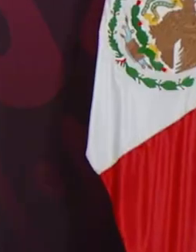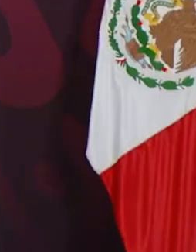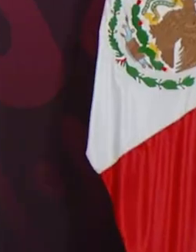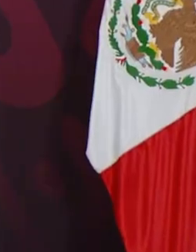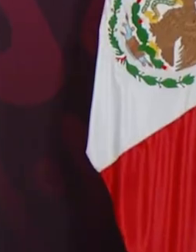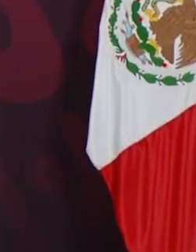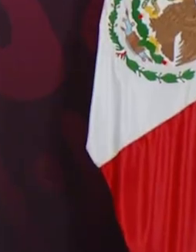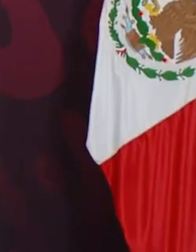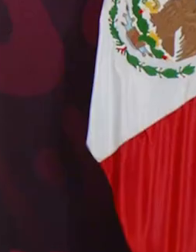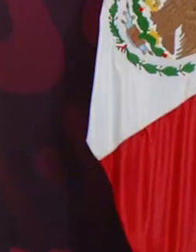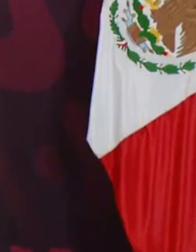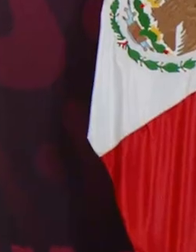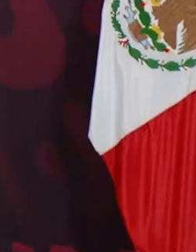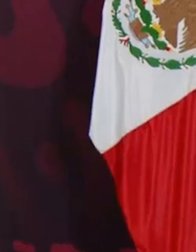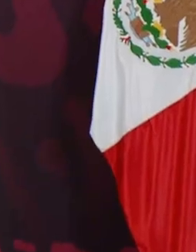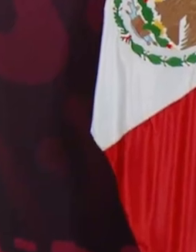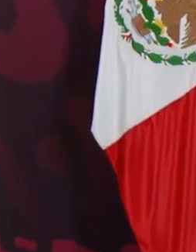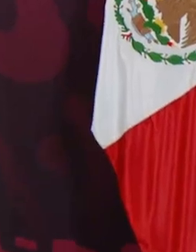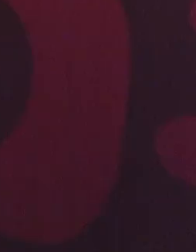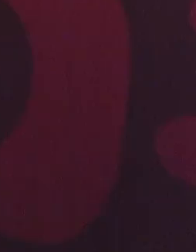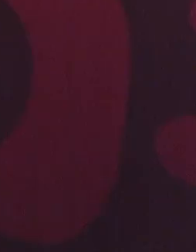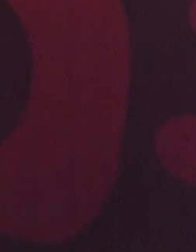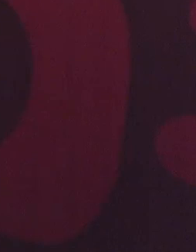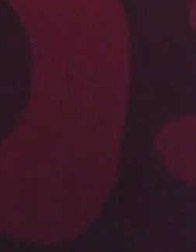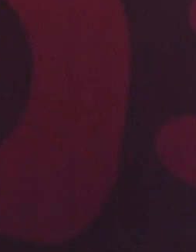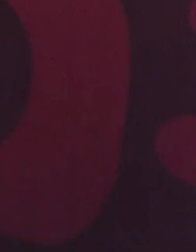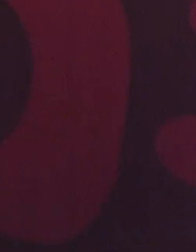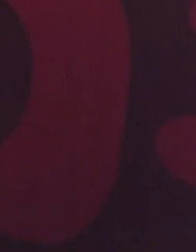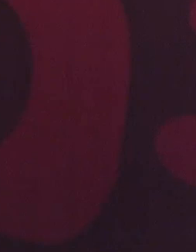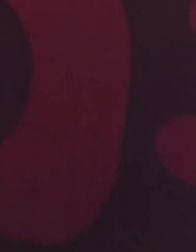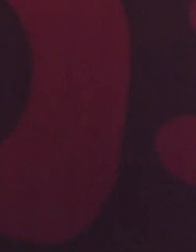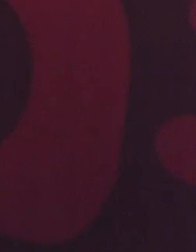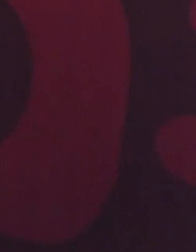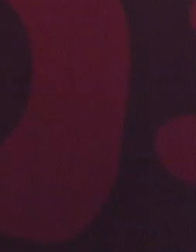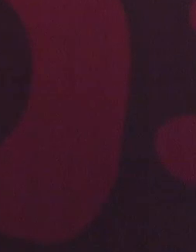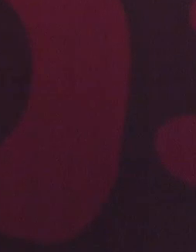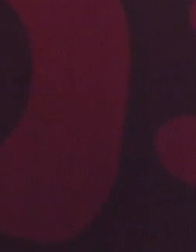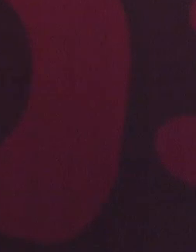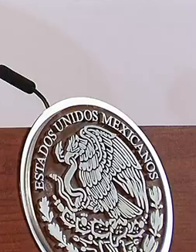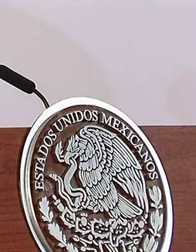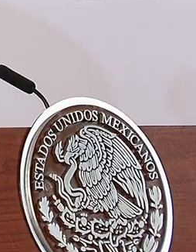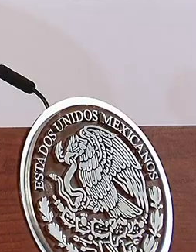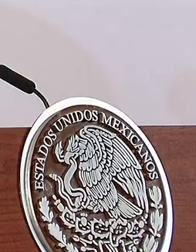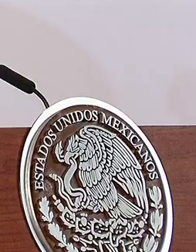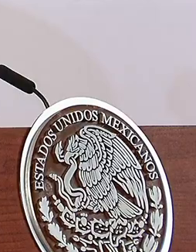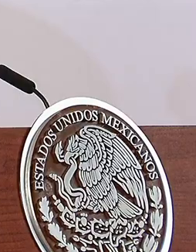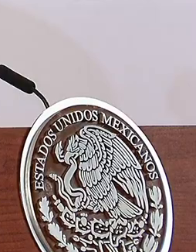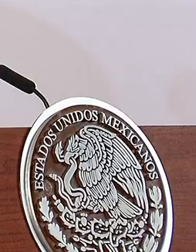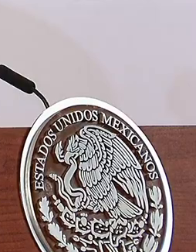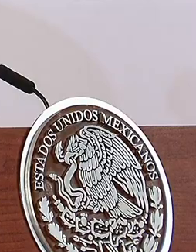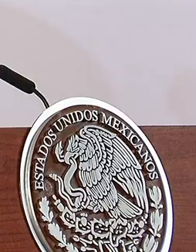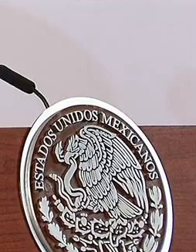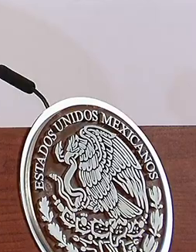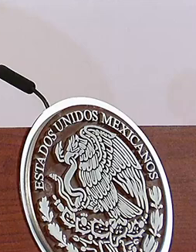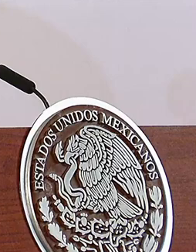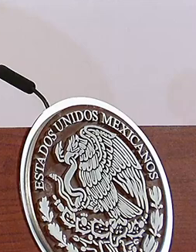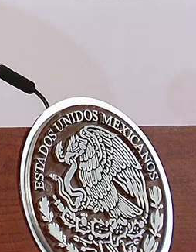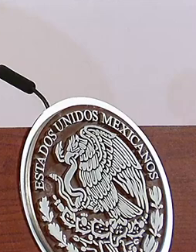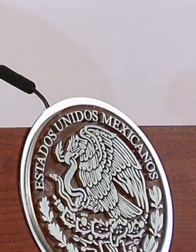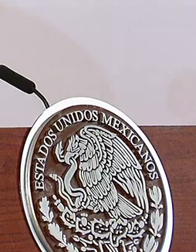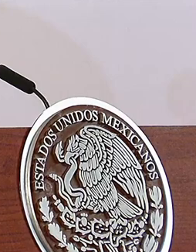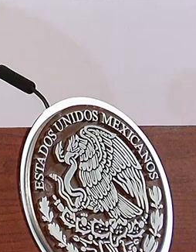supuestamente para promover a México pro México así se llamaban